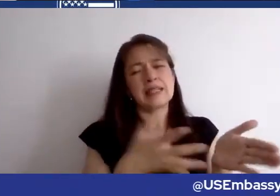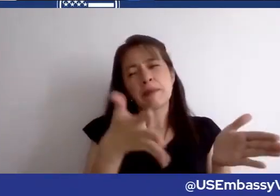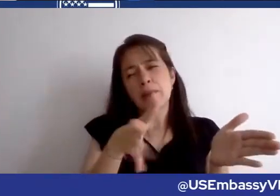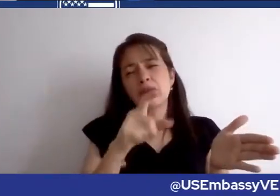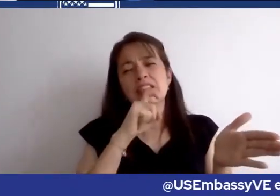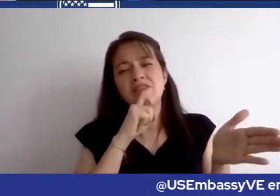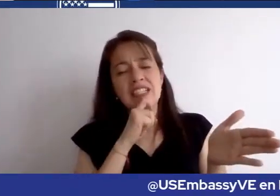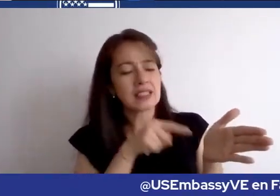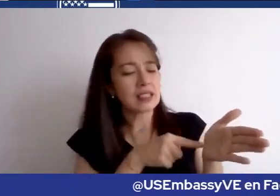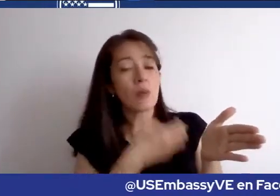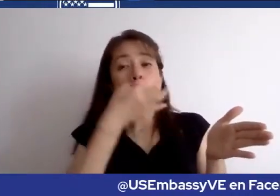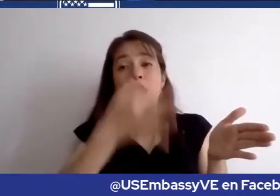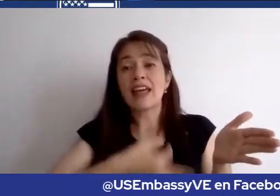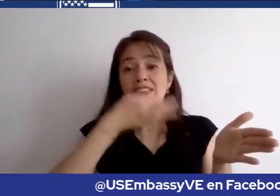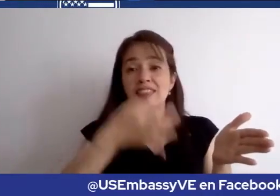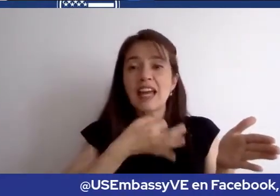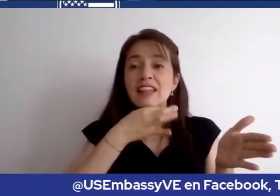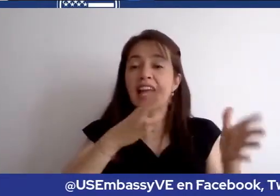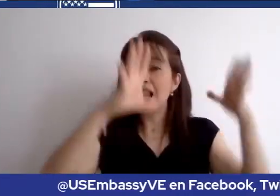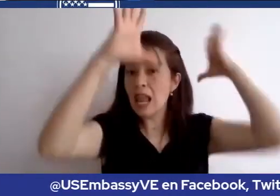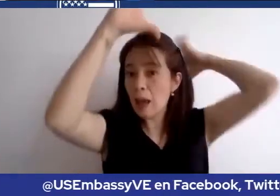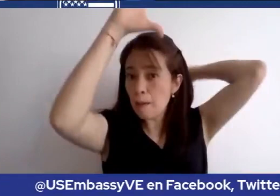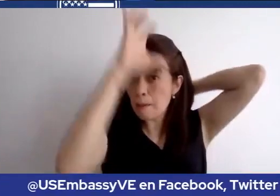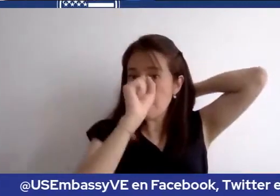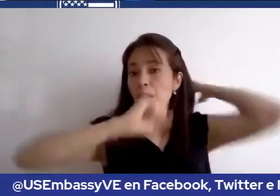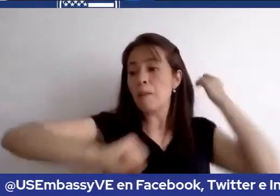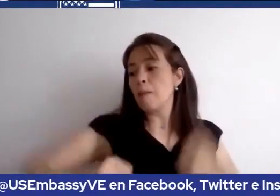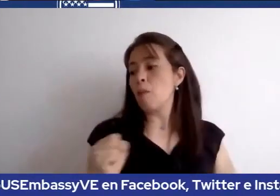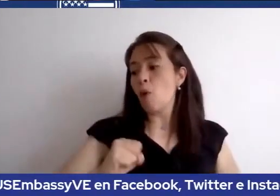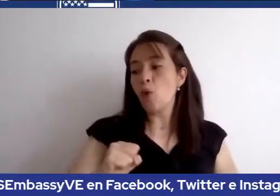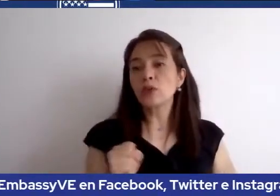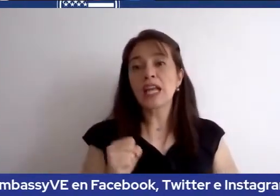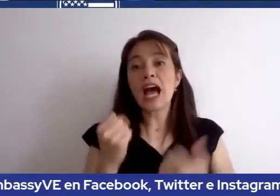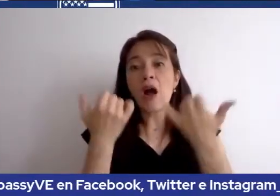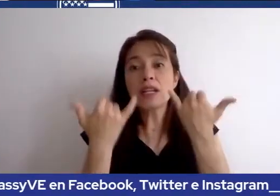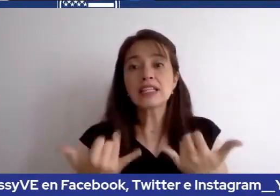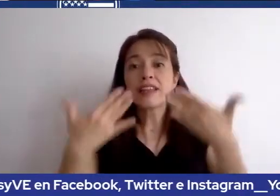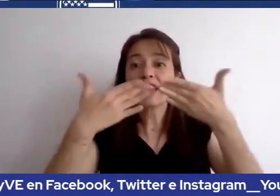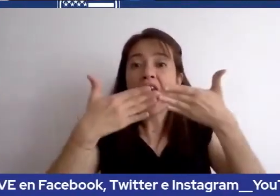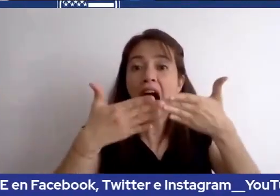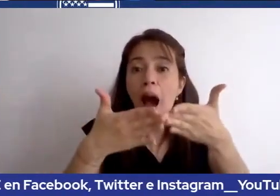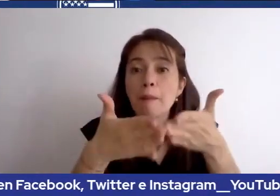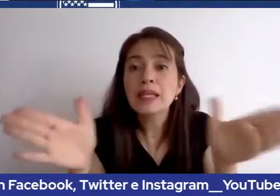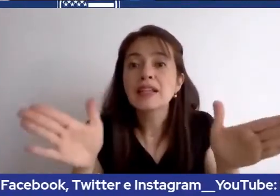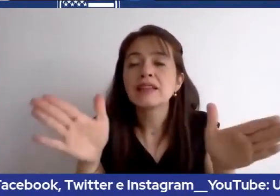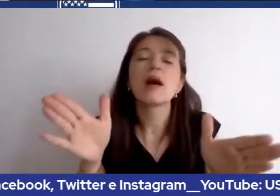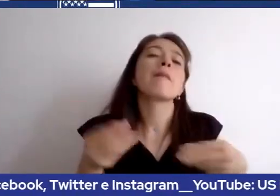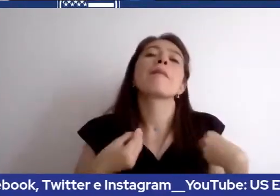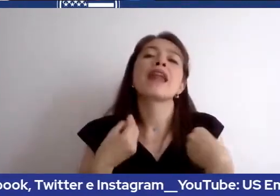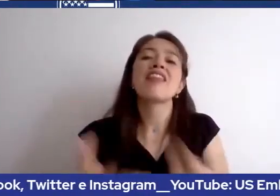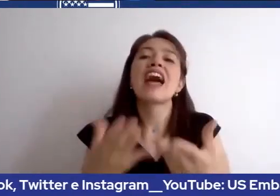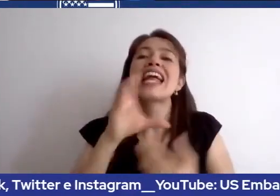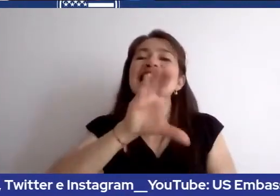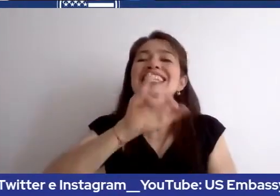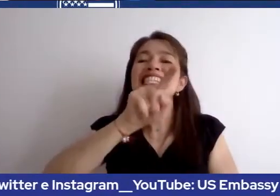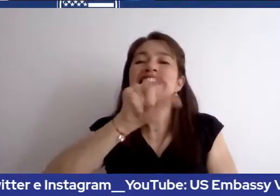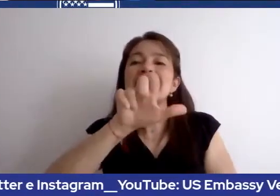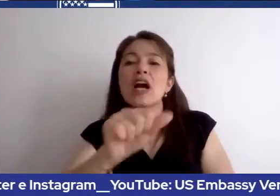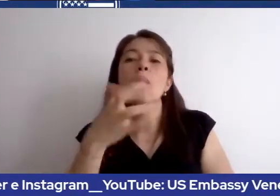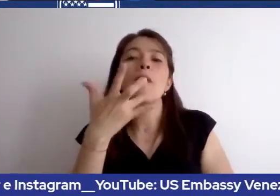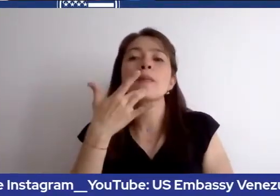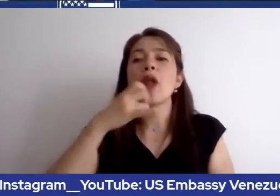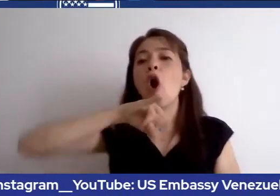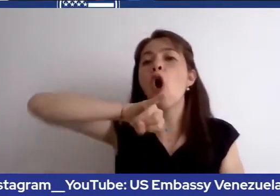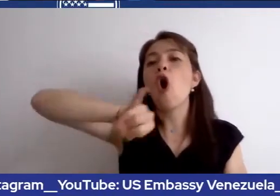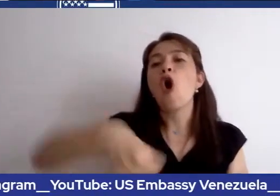tardes. La embajada de Bogotá está abierta para citas de visas de dependientes como la visa J2,